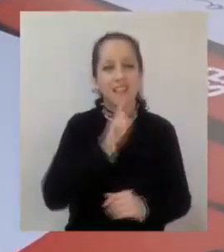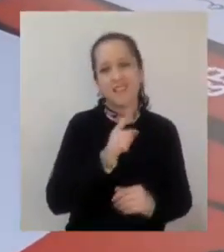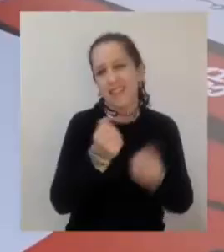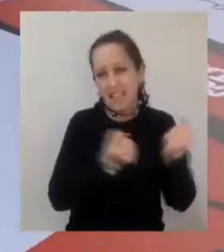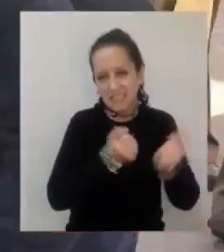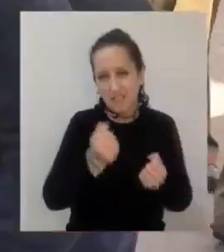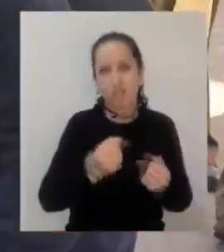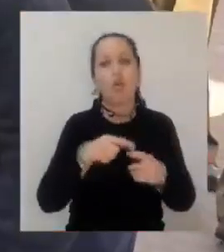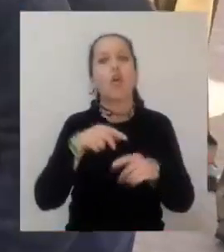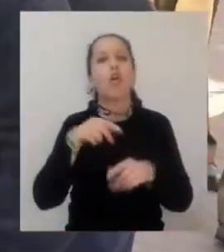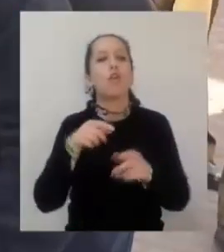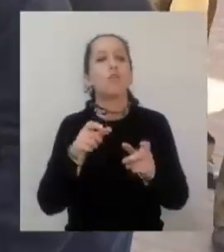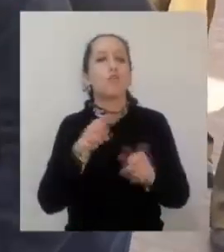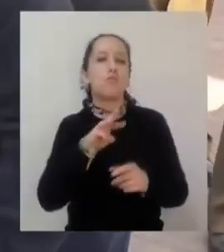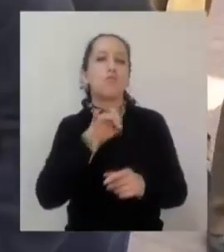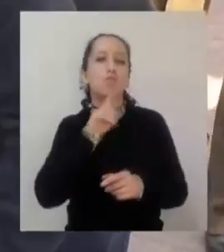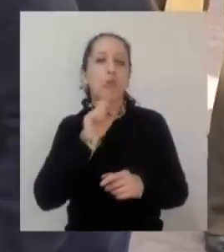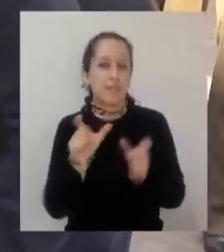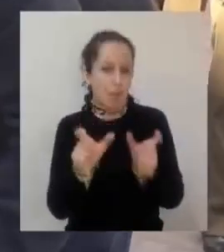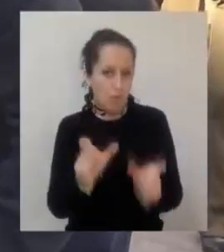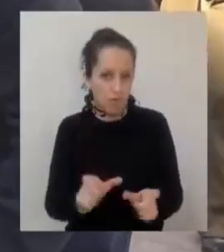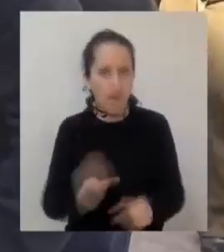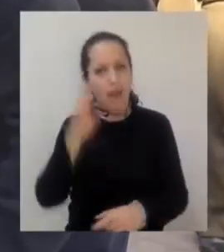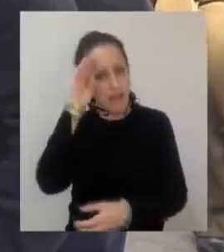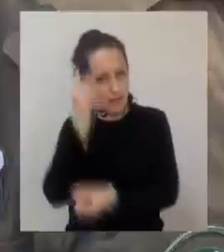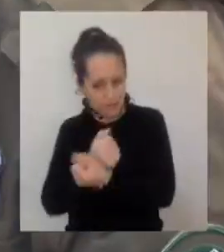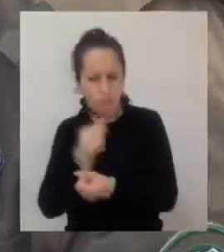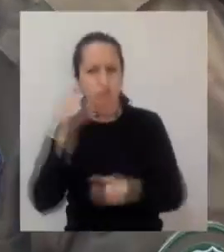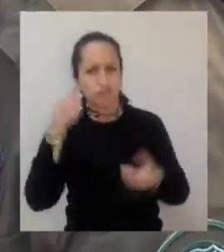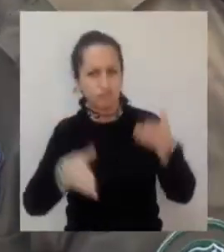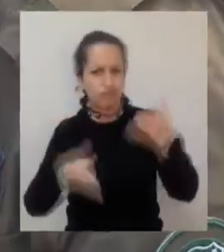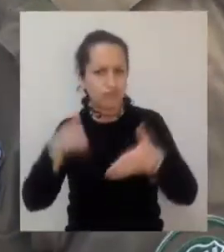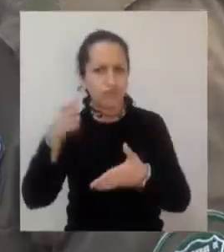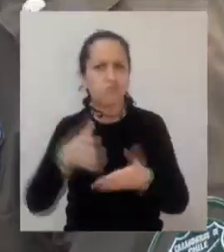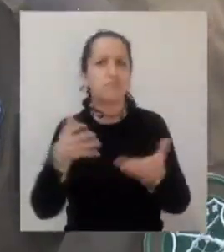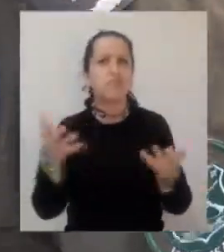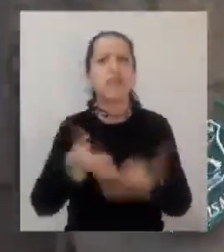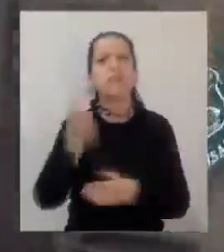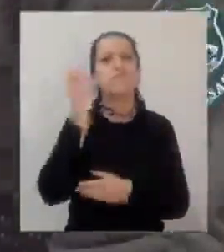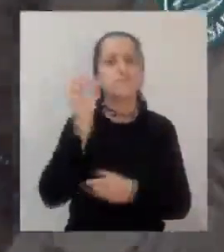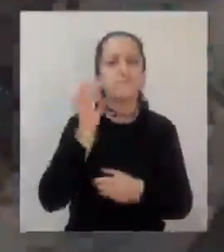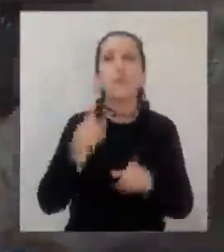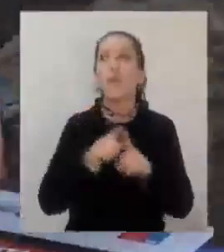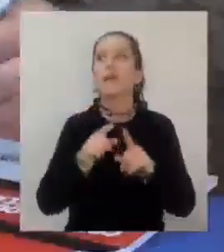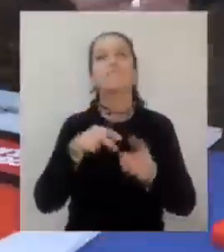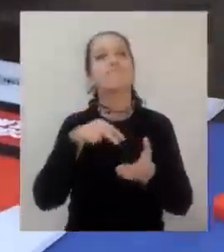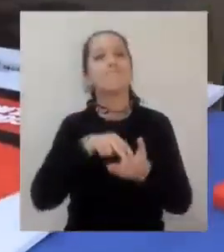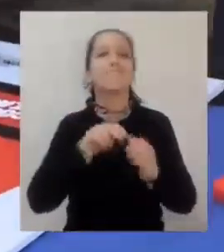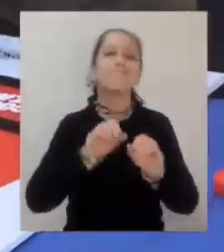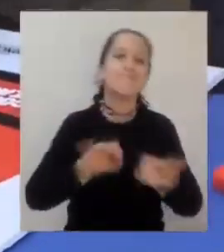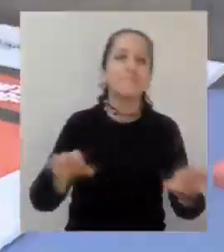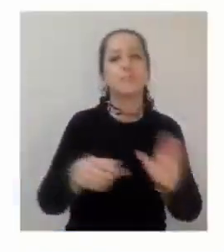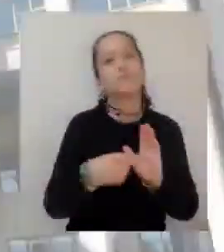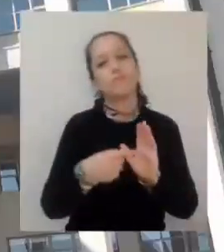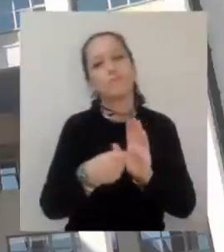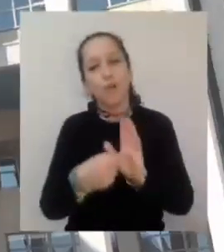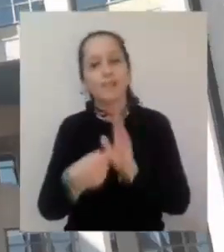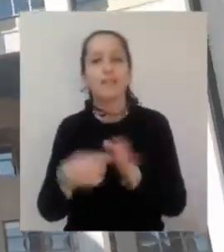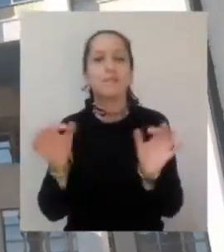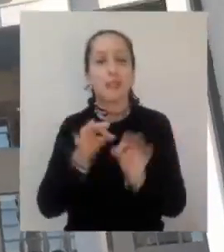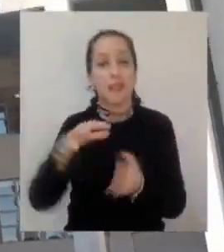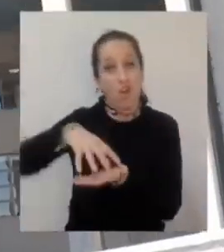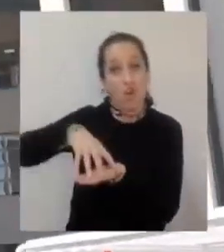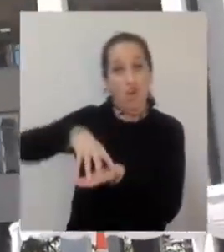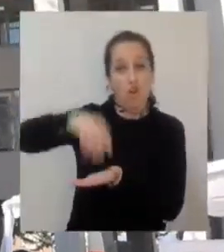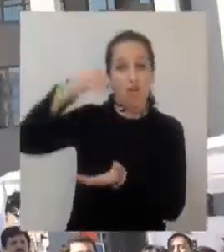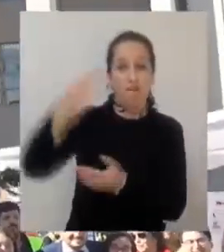Seguridad y Carabineros de Chile. En esta jornada también se dio inicio a la intervención de la vía pública a través del cono